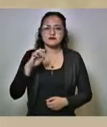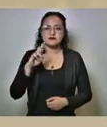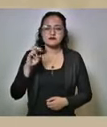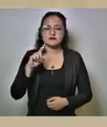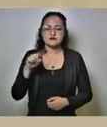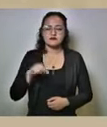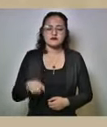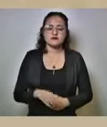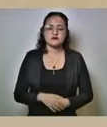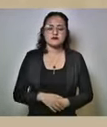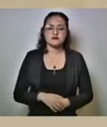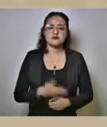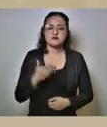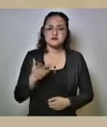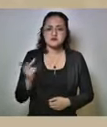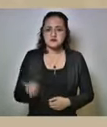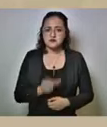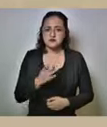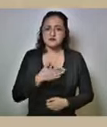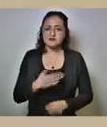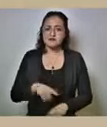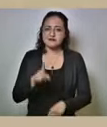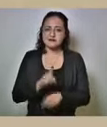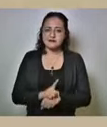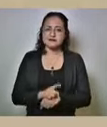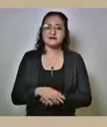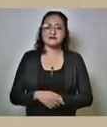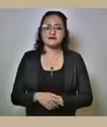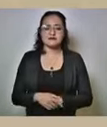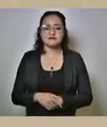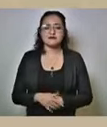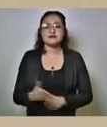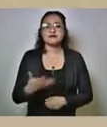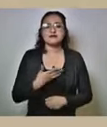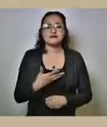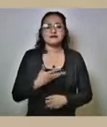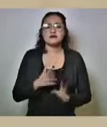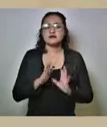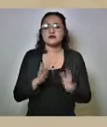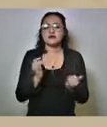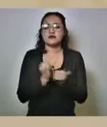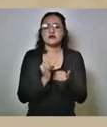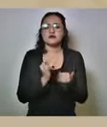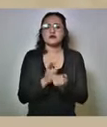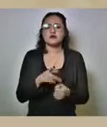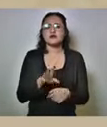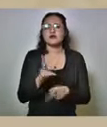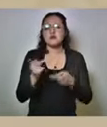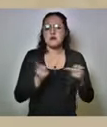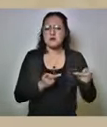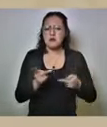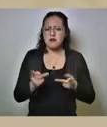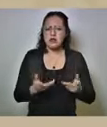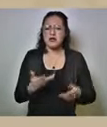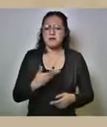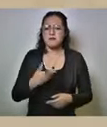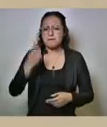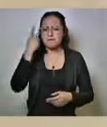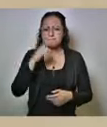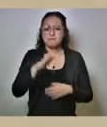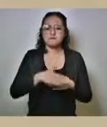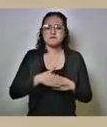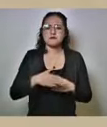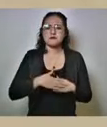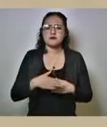si gobernador buen día para saber si se tiene ya también previsto algún plan para lo que será la